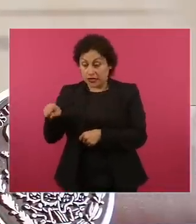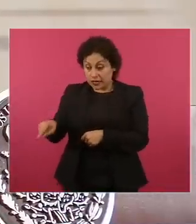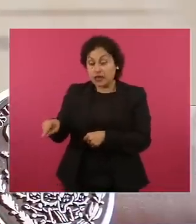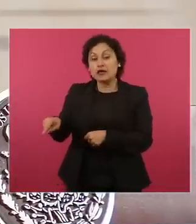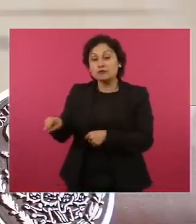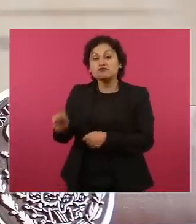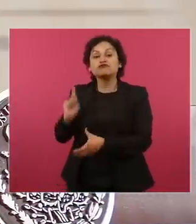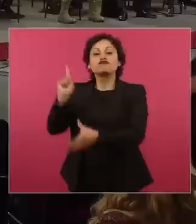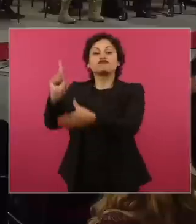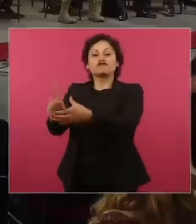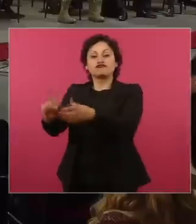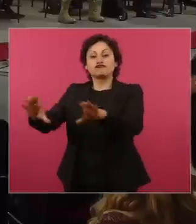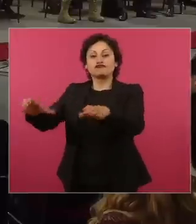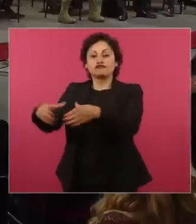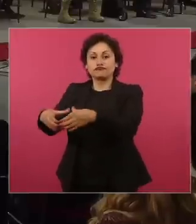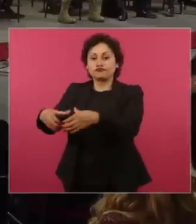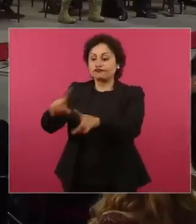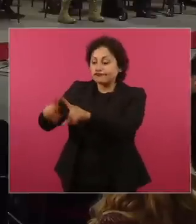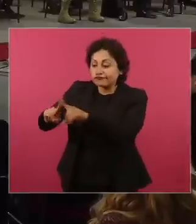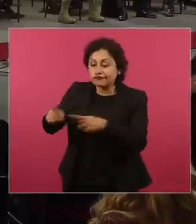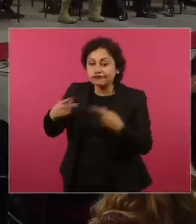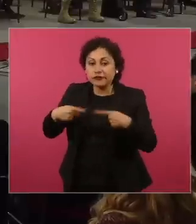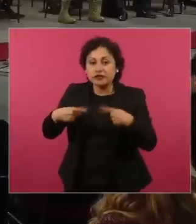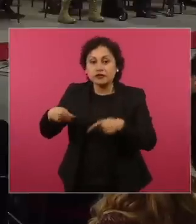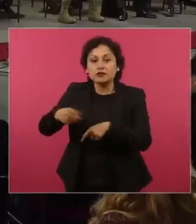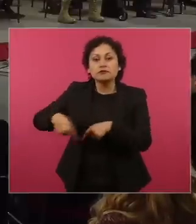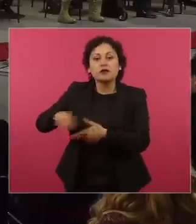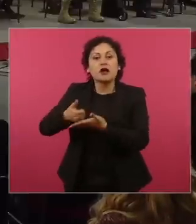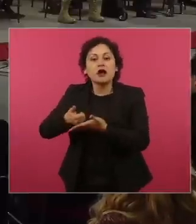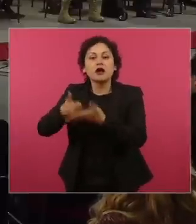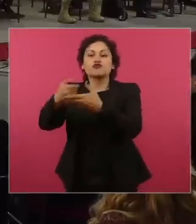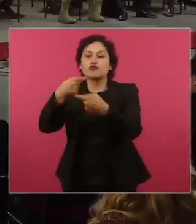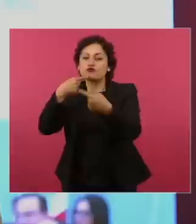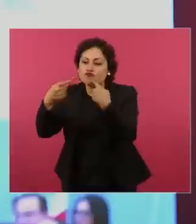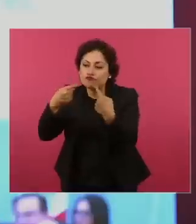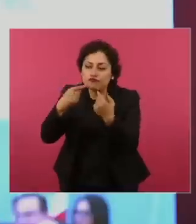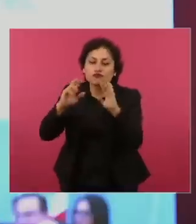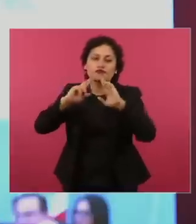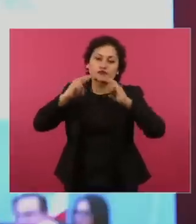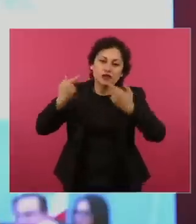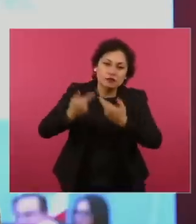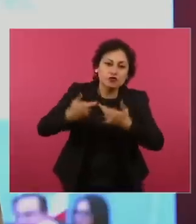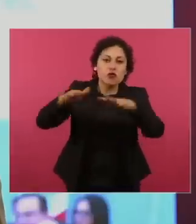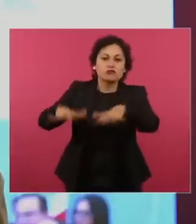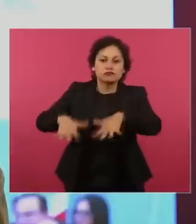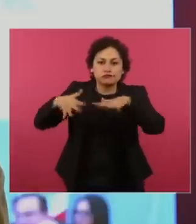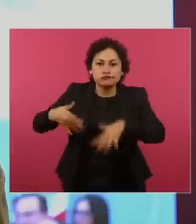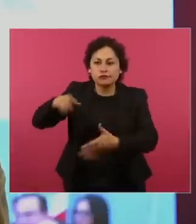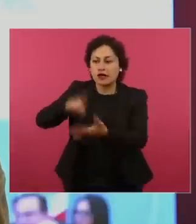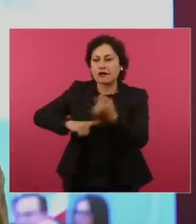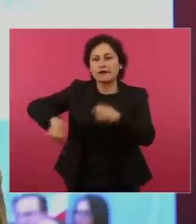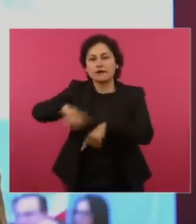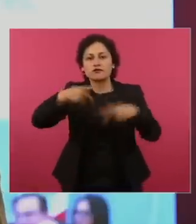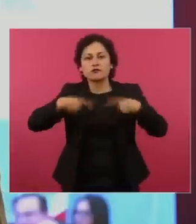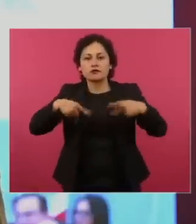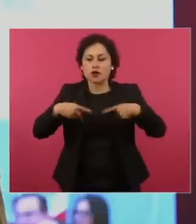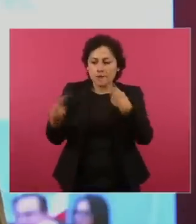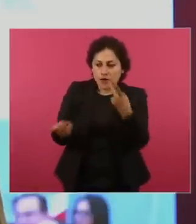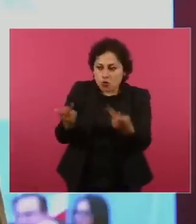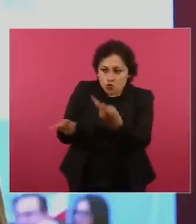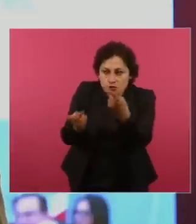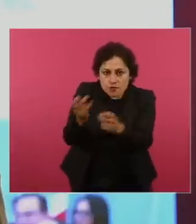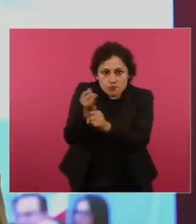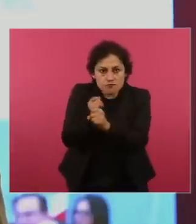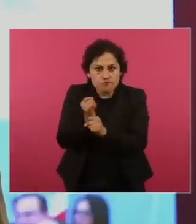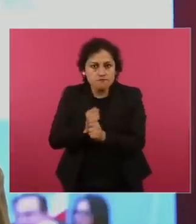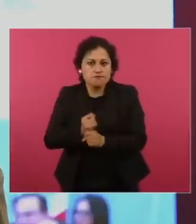organizaciones quienes realizaron asambleas, consultas entre la gente, entre los trabajadores,